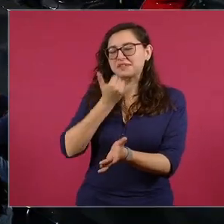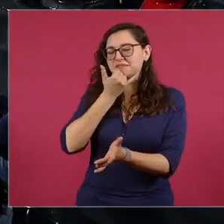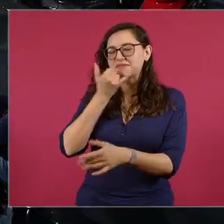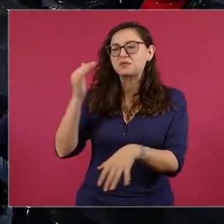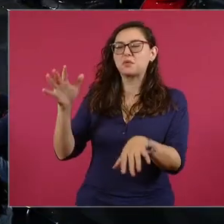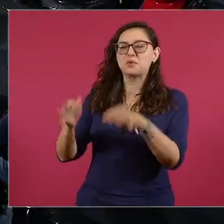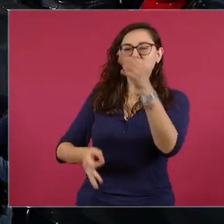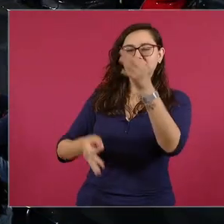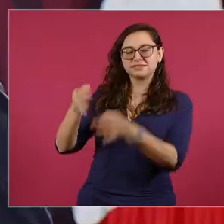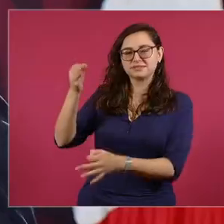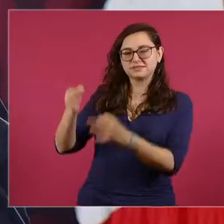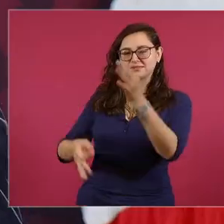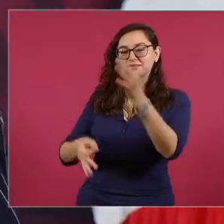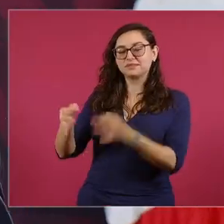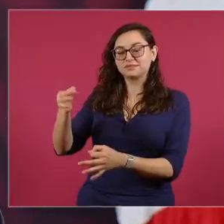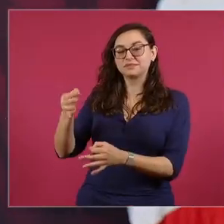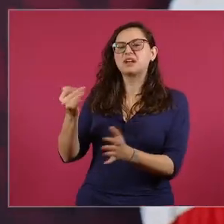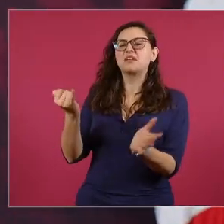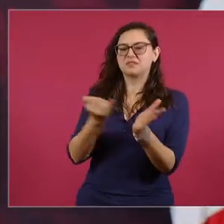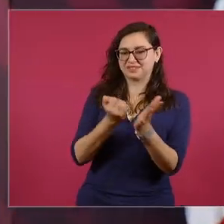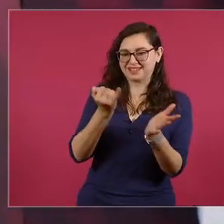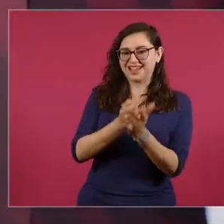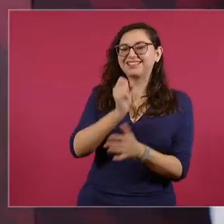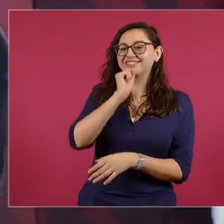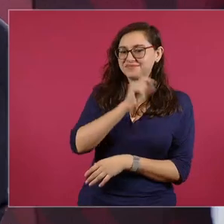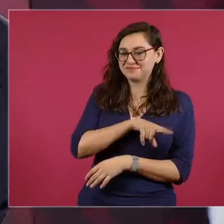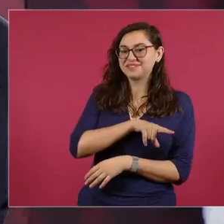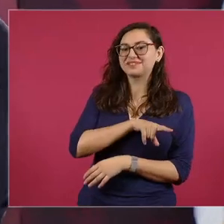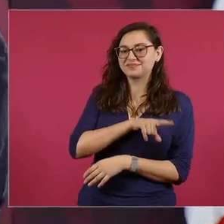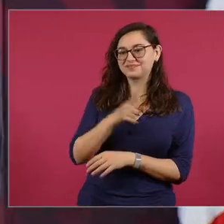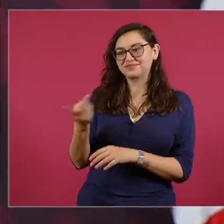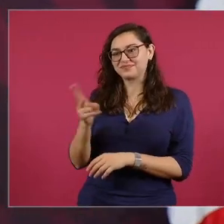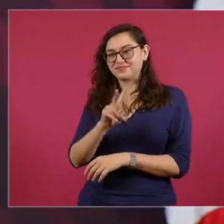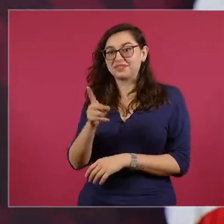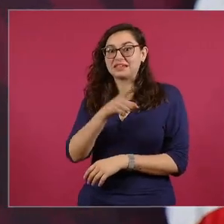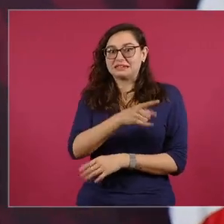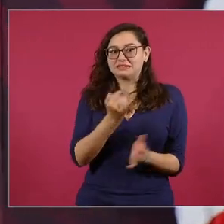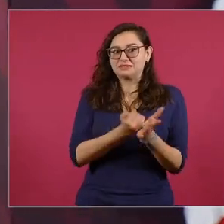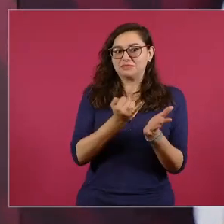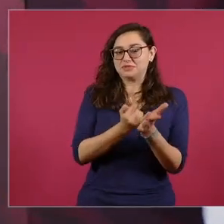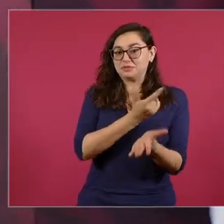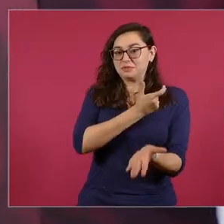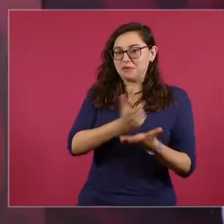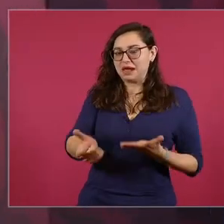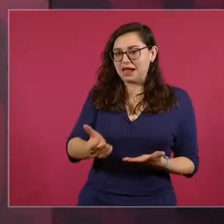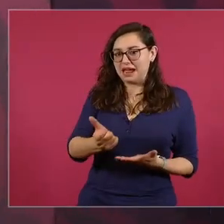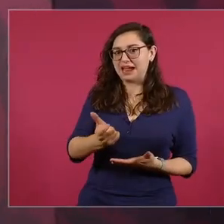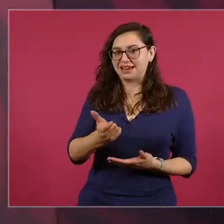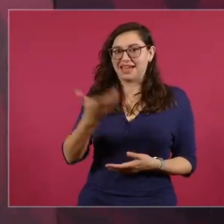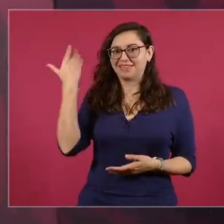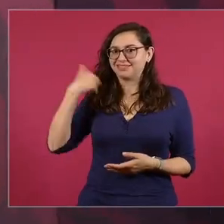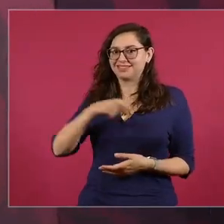también de la fiscal, porque como tienen que pagar impuestos que antes no pagaban,